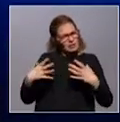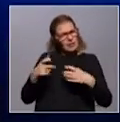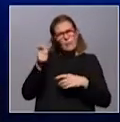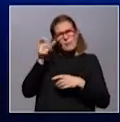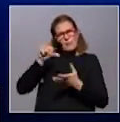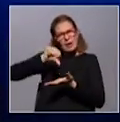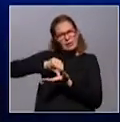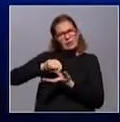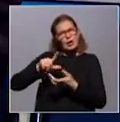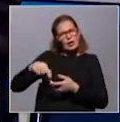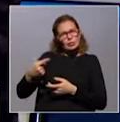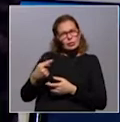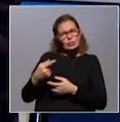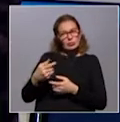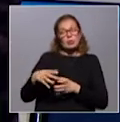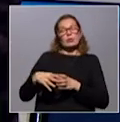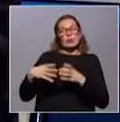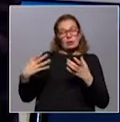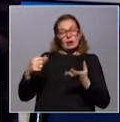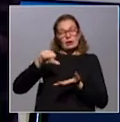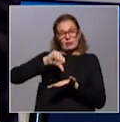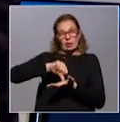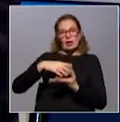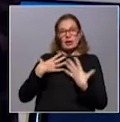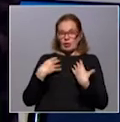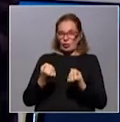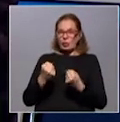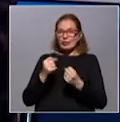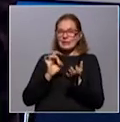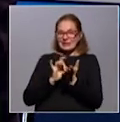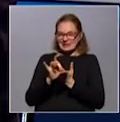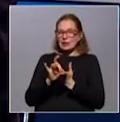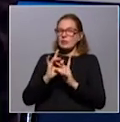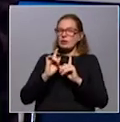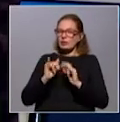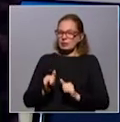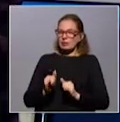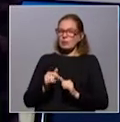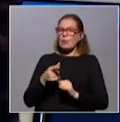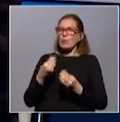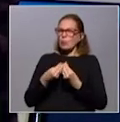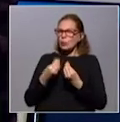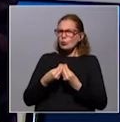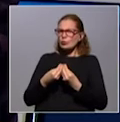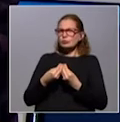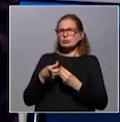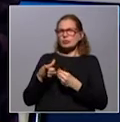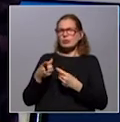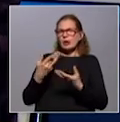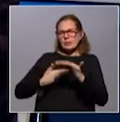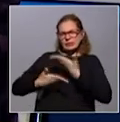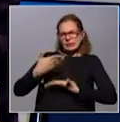este sistema integrado de Es una gran diferencia, el sistema integrado de salud. Es más, hemos recibido muchas demandas de cooperación, de